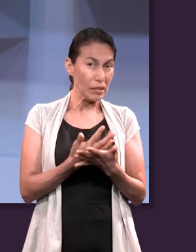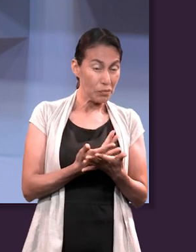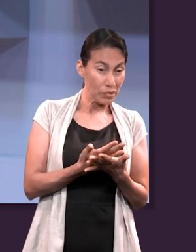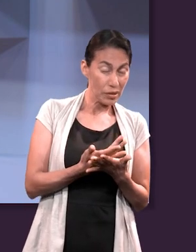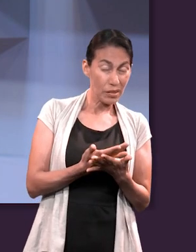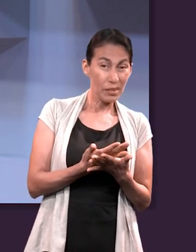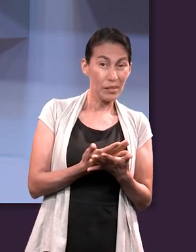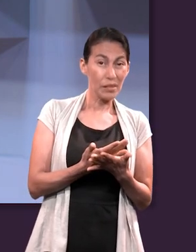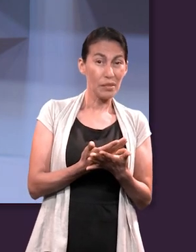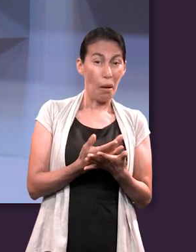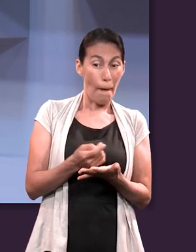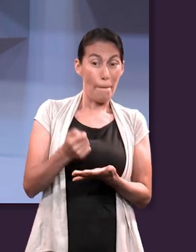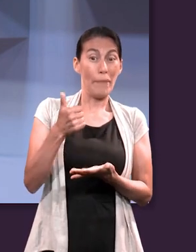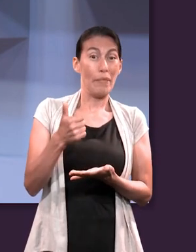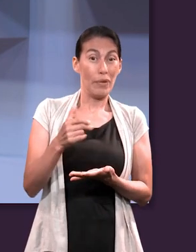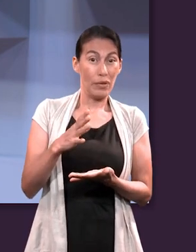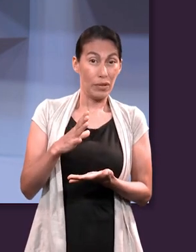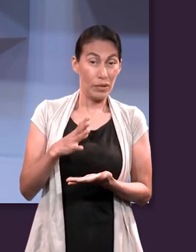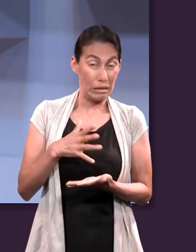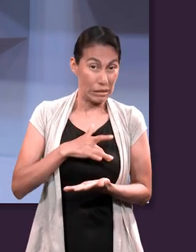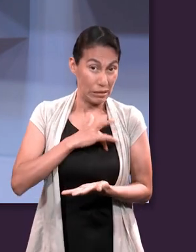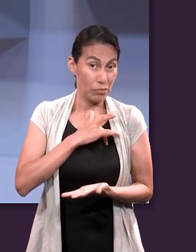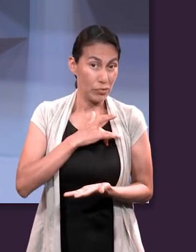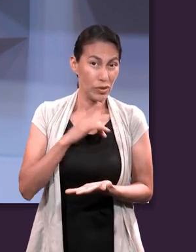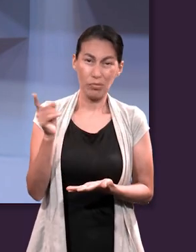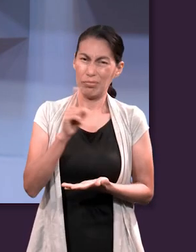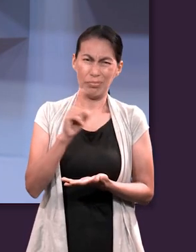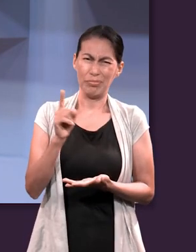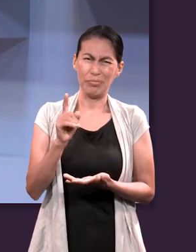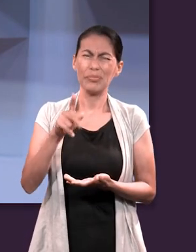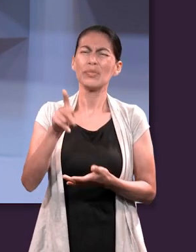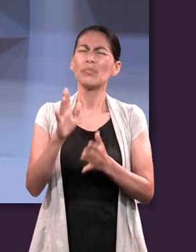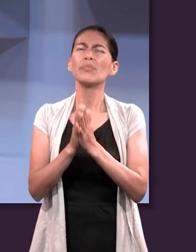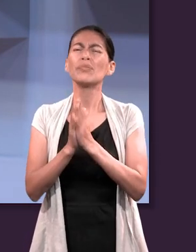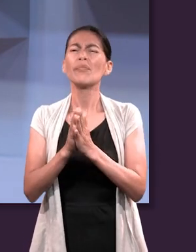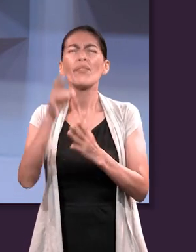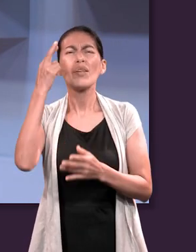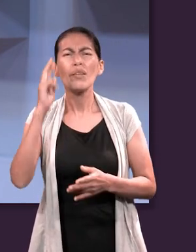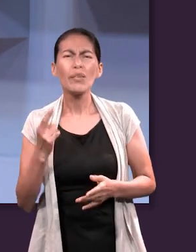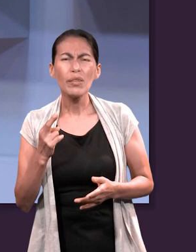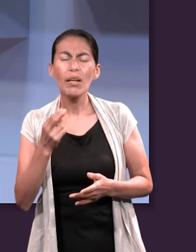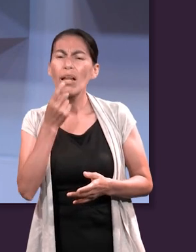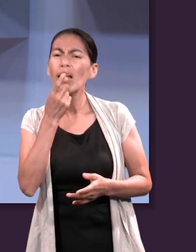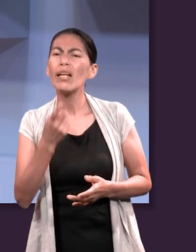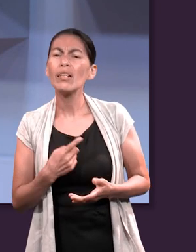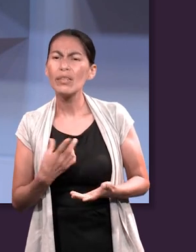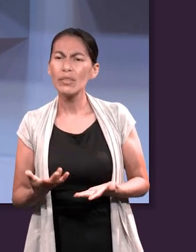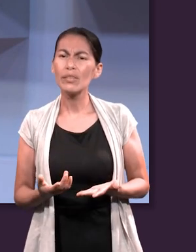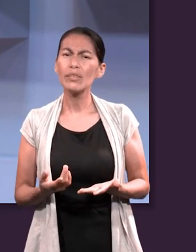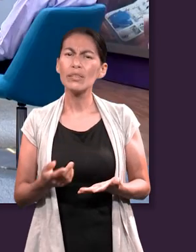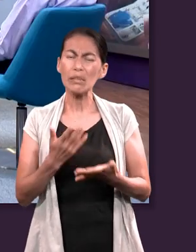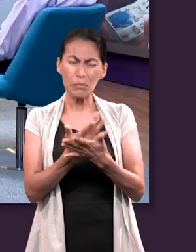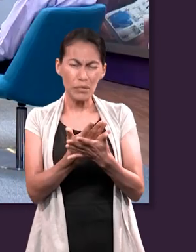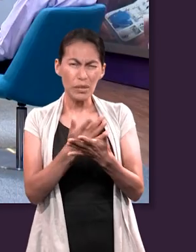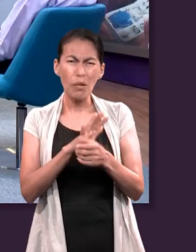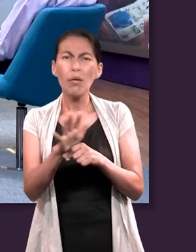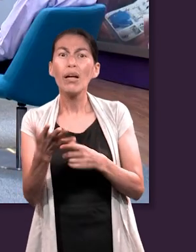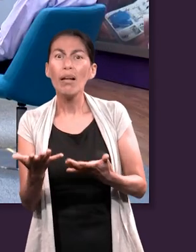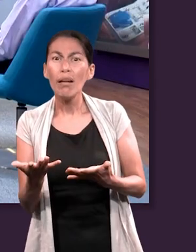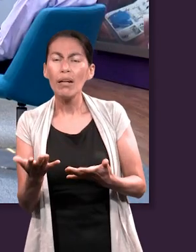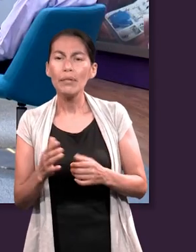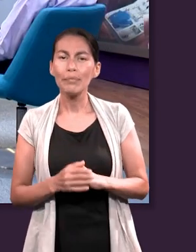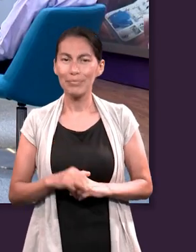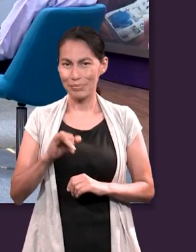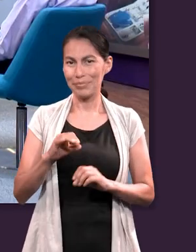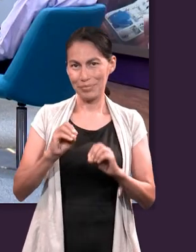no creo que esperanza es lo que primero nos pasa. Pero, Ruth, dinos, ¿qué esperanza está